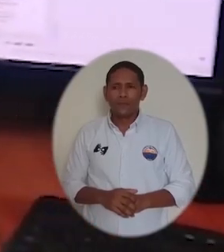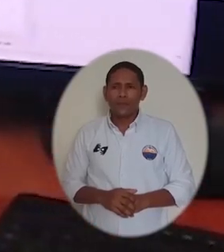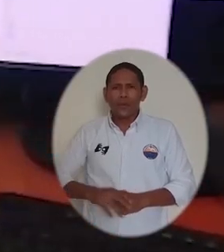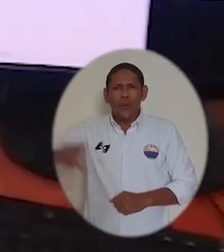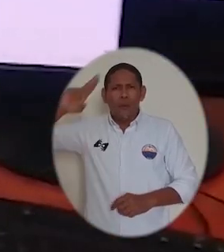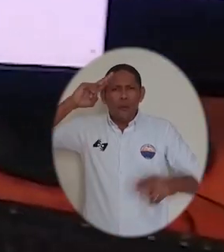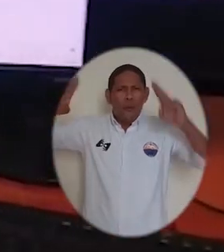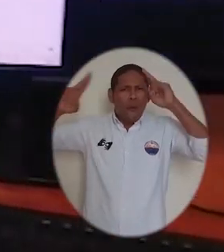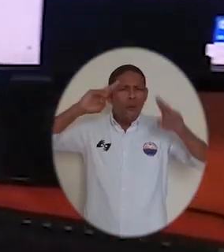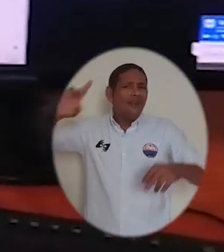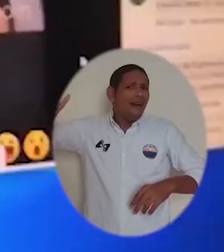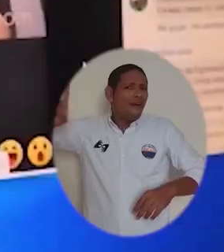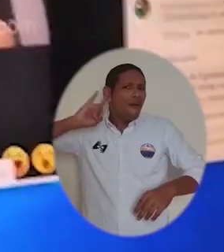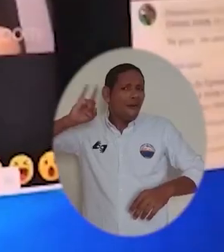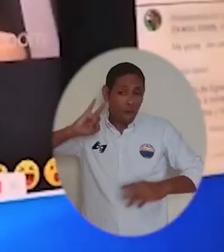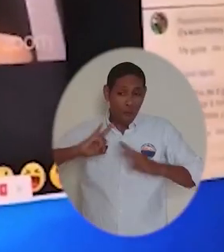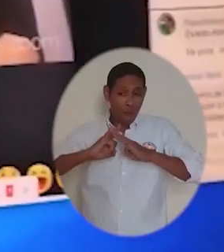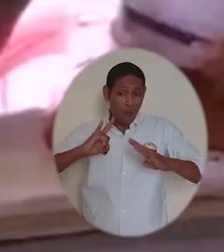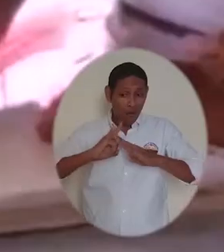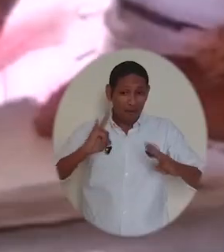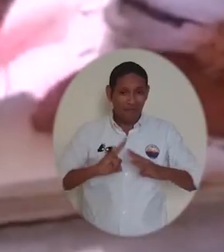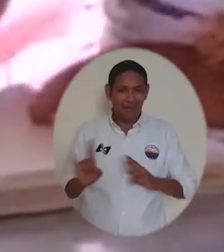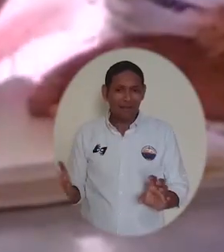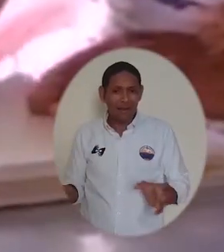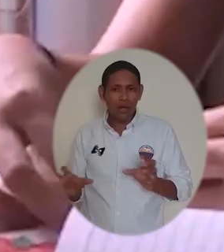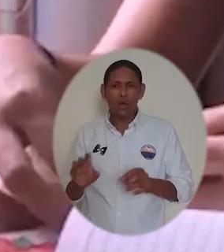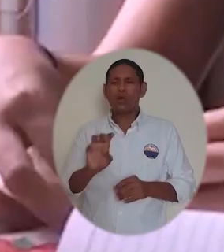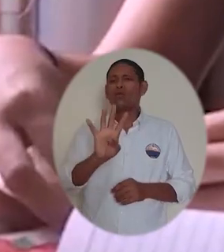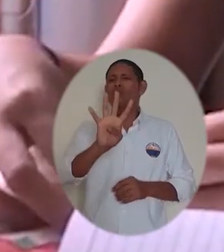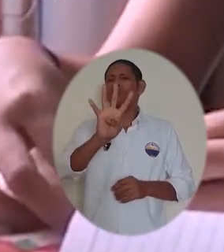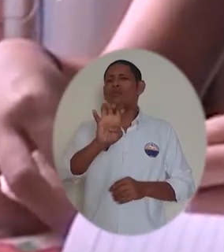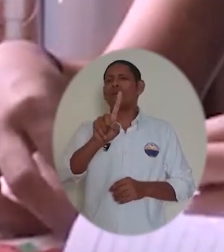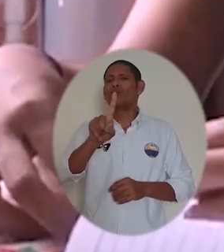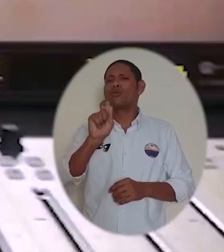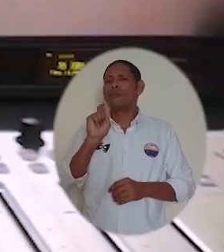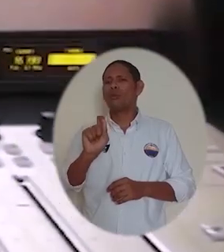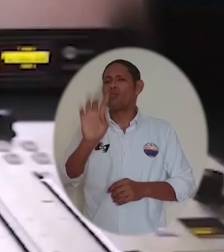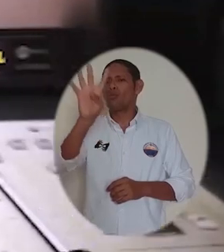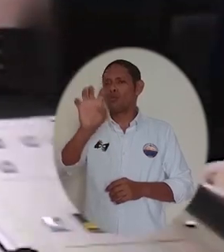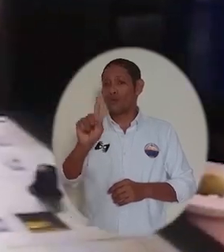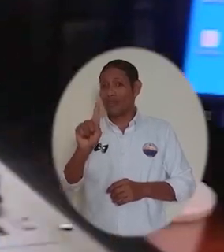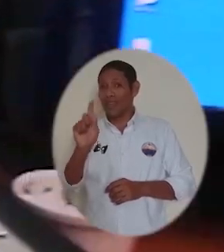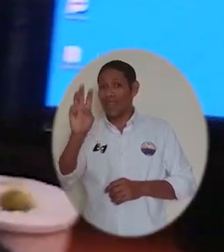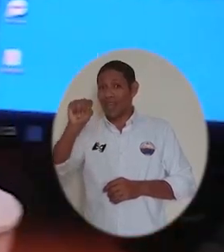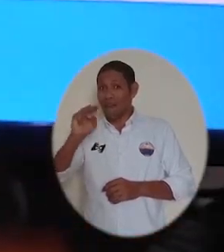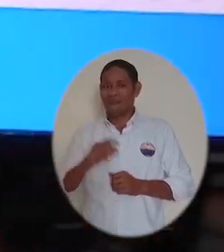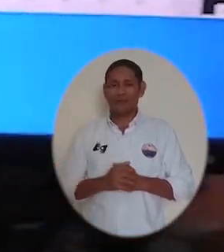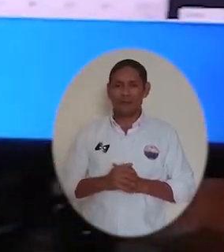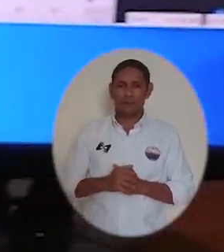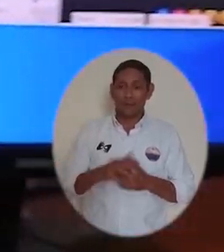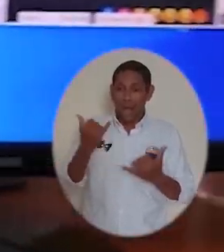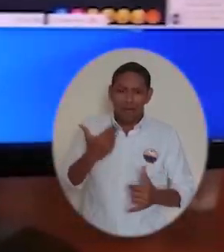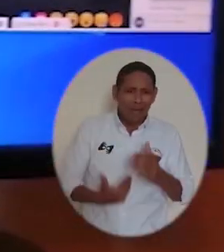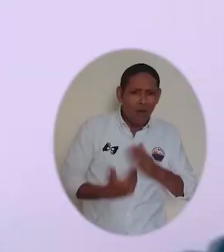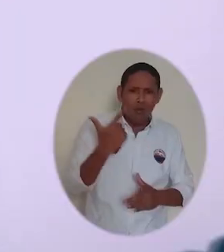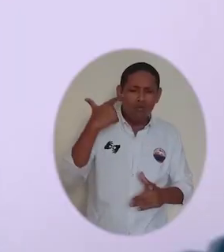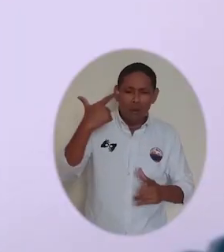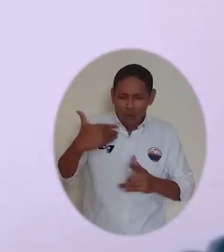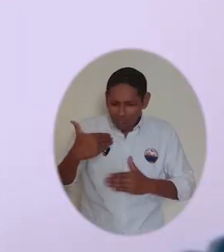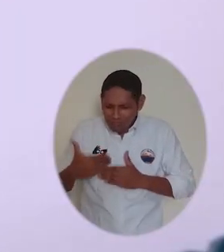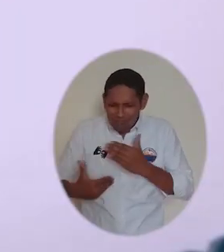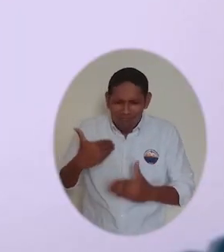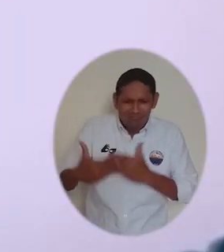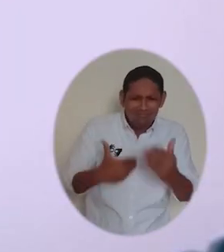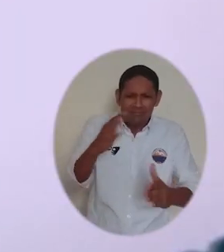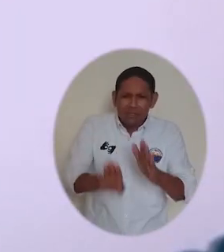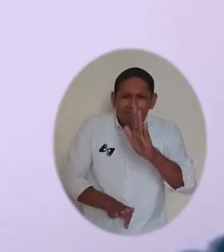Hola qué tal oyentes de Unimagdalena Radio a través de los 91.9 FM Estéreo Estamos iniciando un nuevo